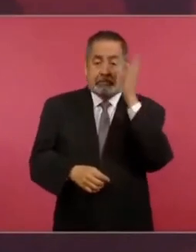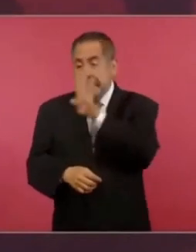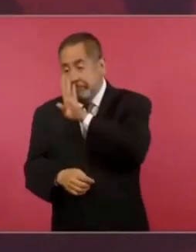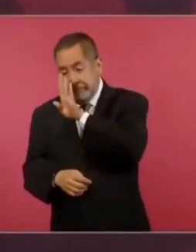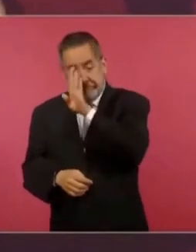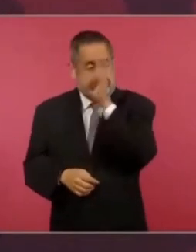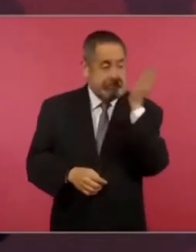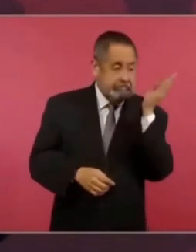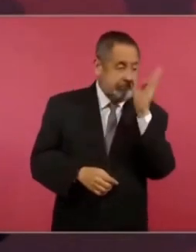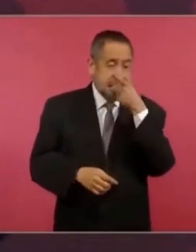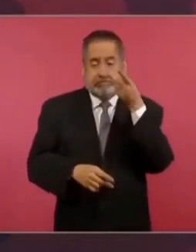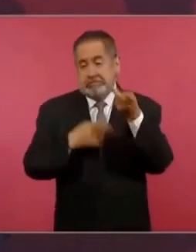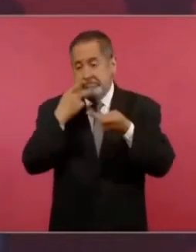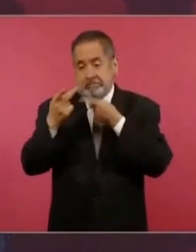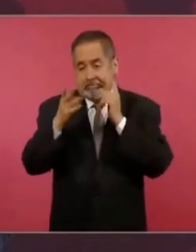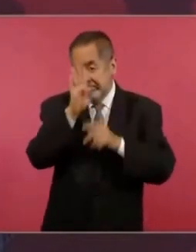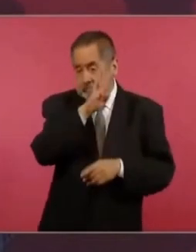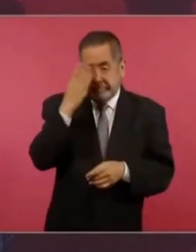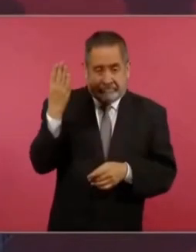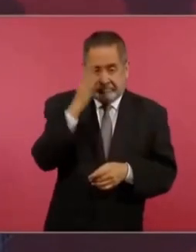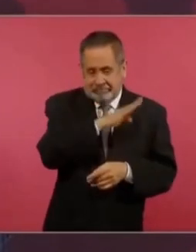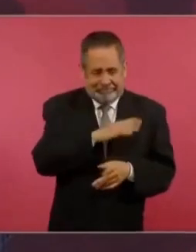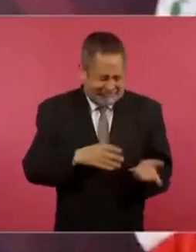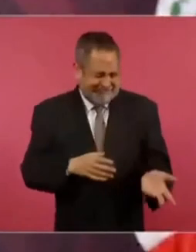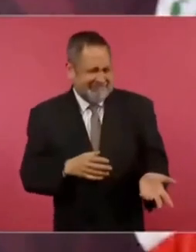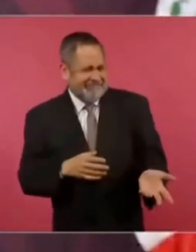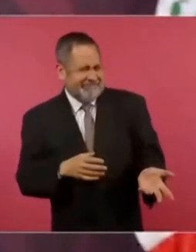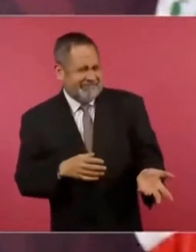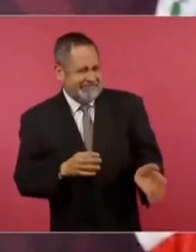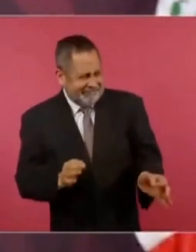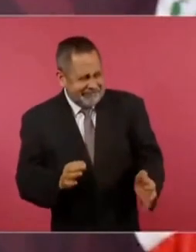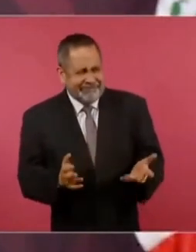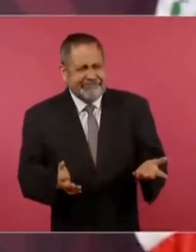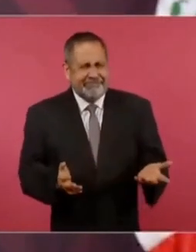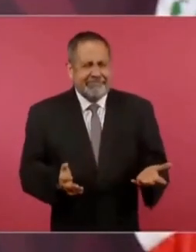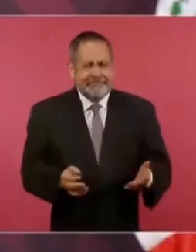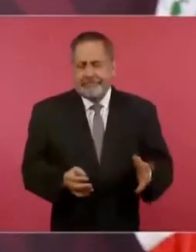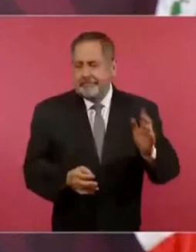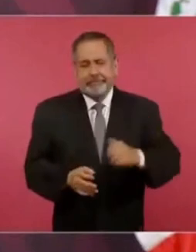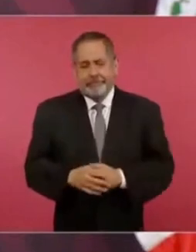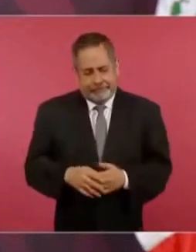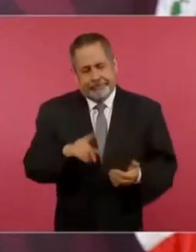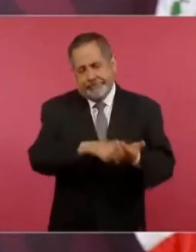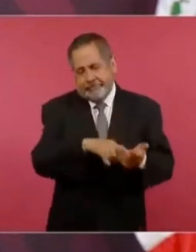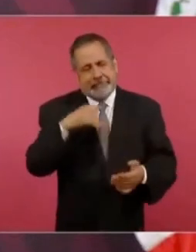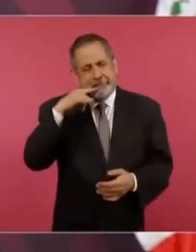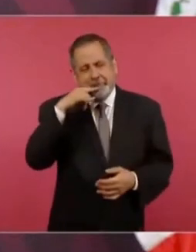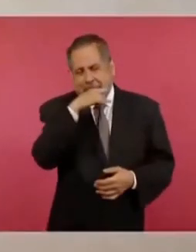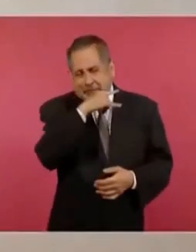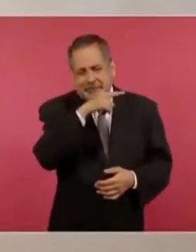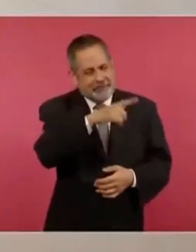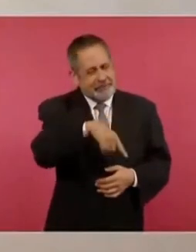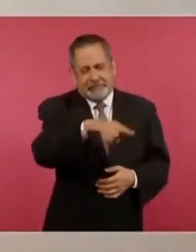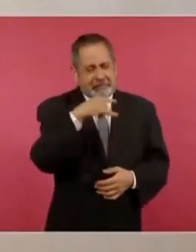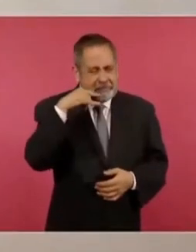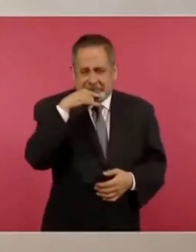y es la hipocresía. Al final